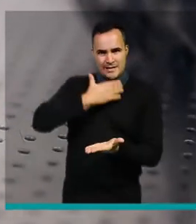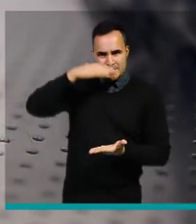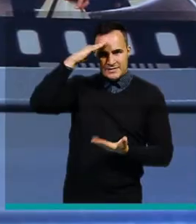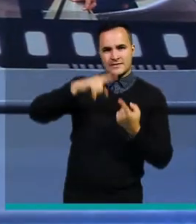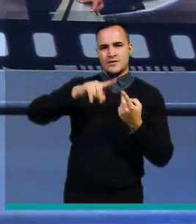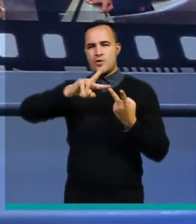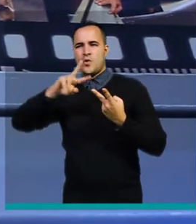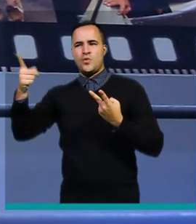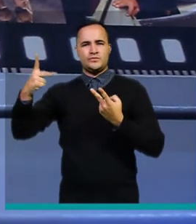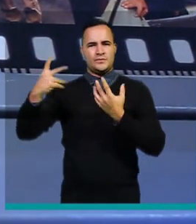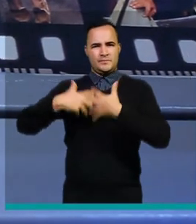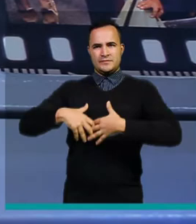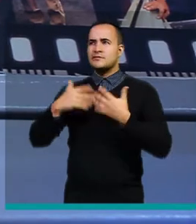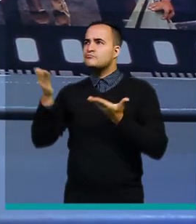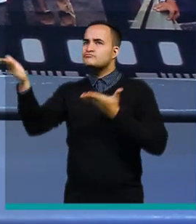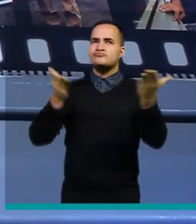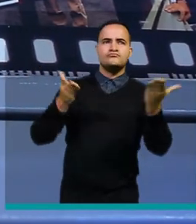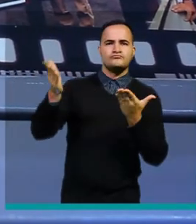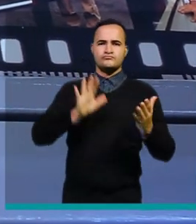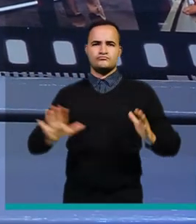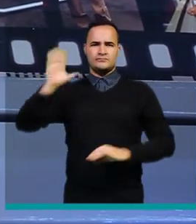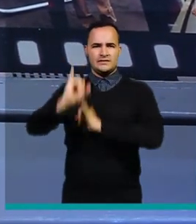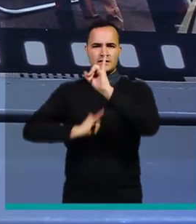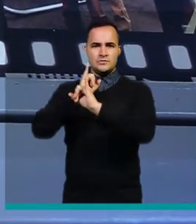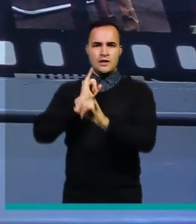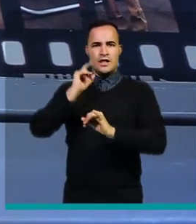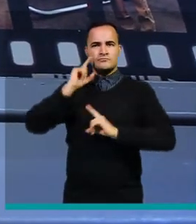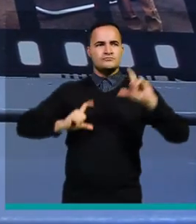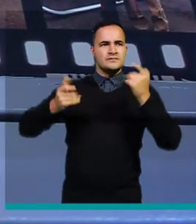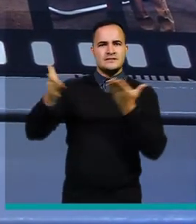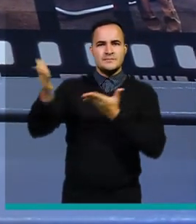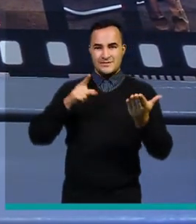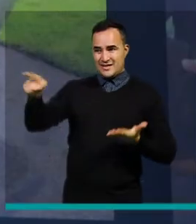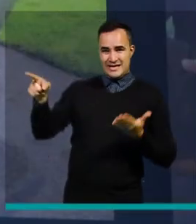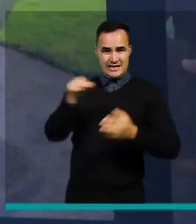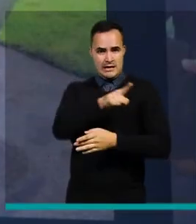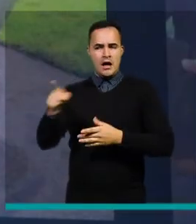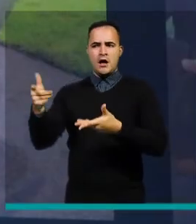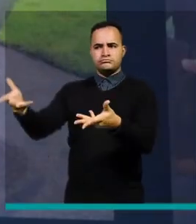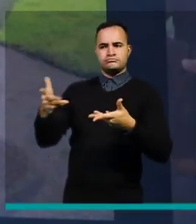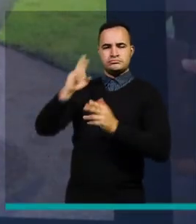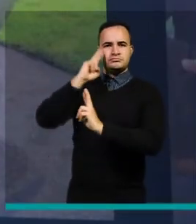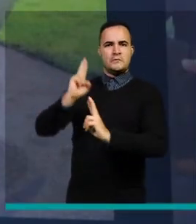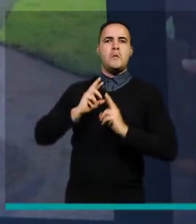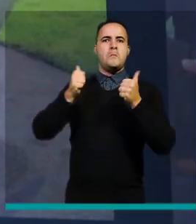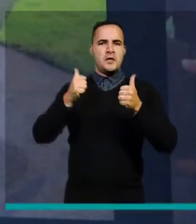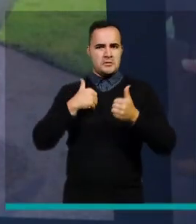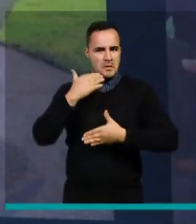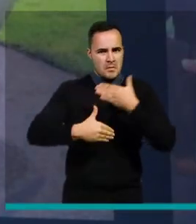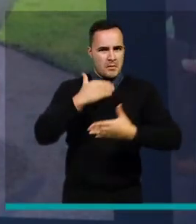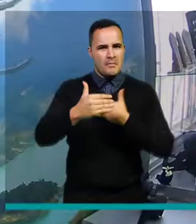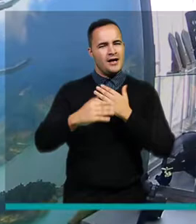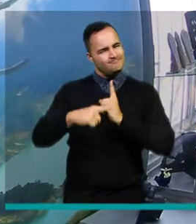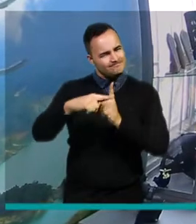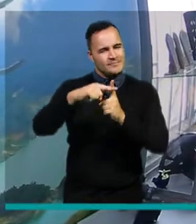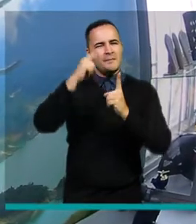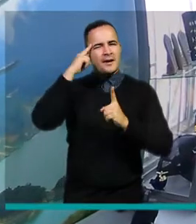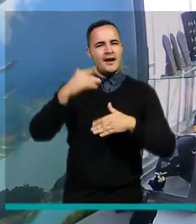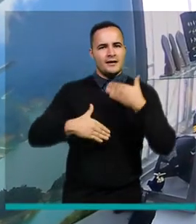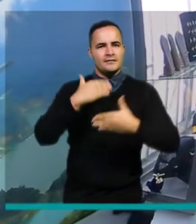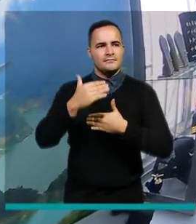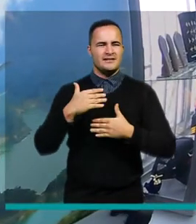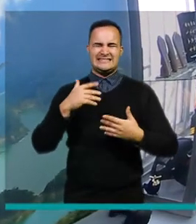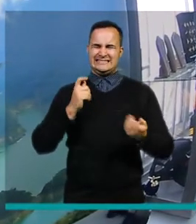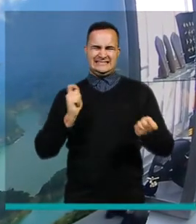Buró para que podamos mostrar cómo Medellín viene avanzando en el turismo y cómo queremos rápidamente recobrar